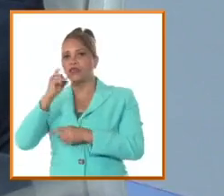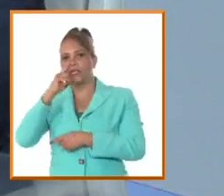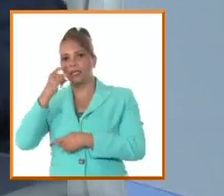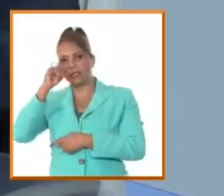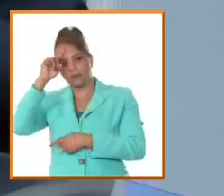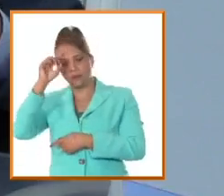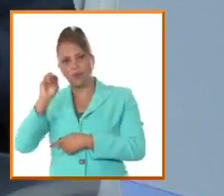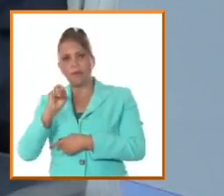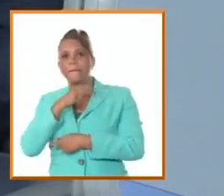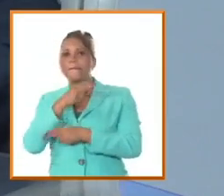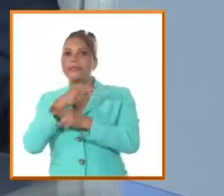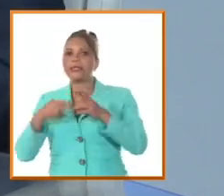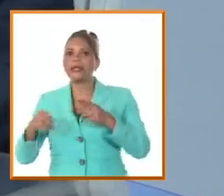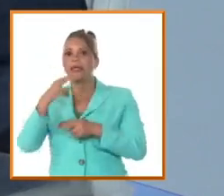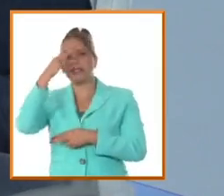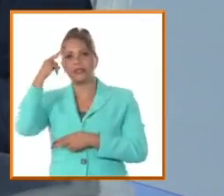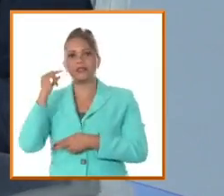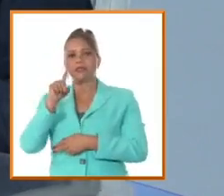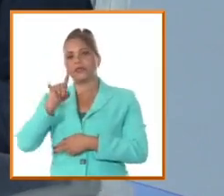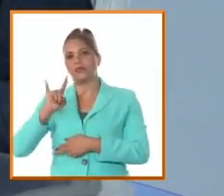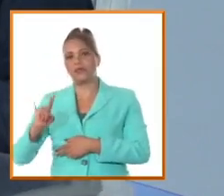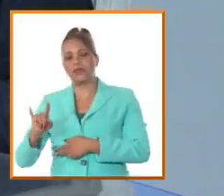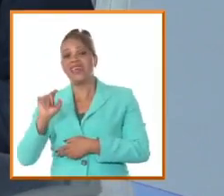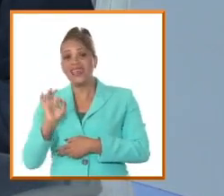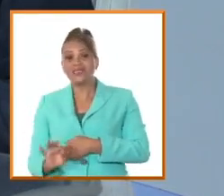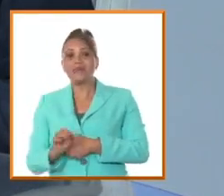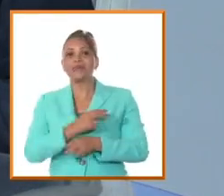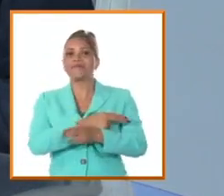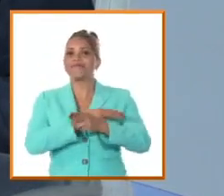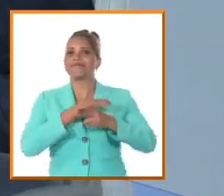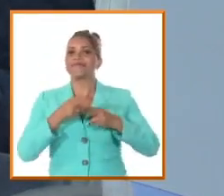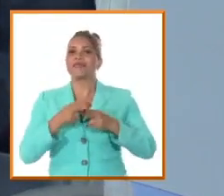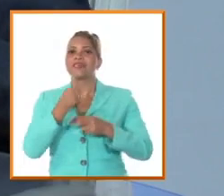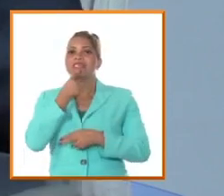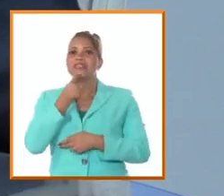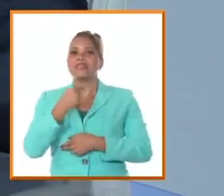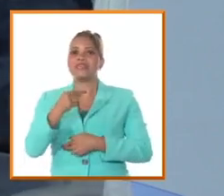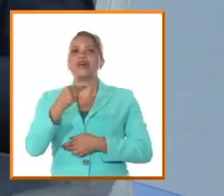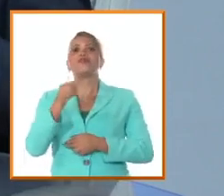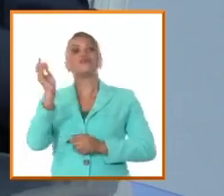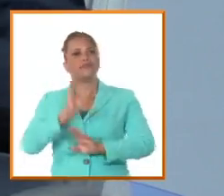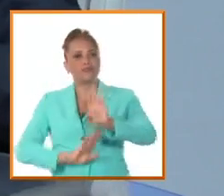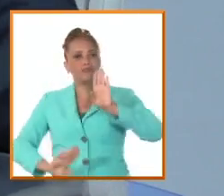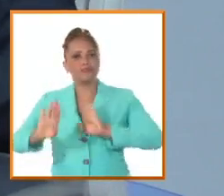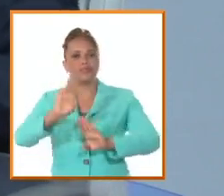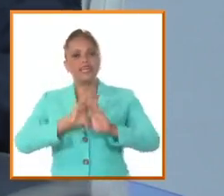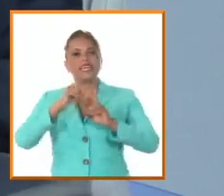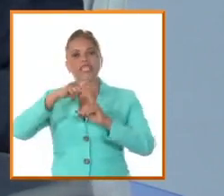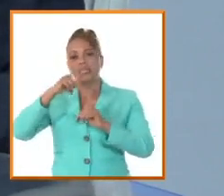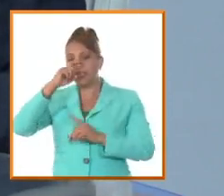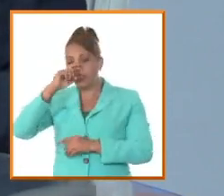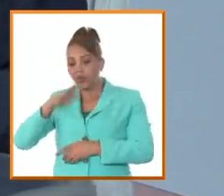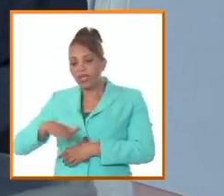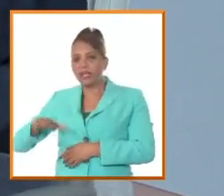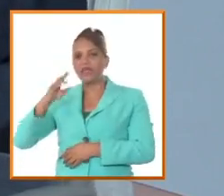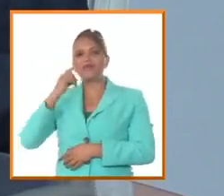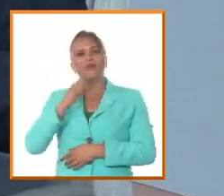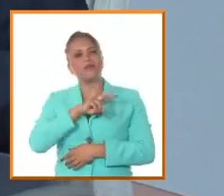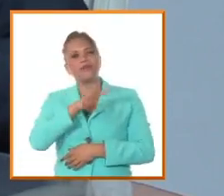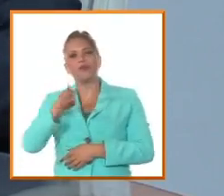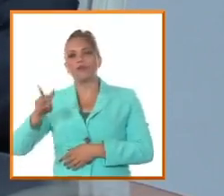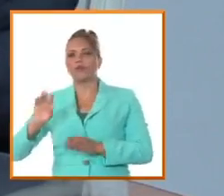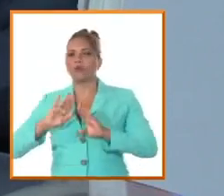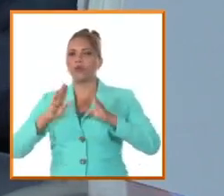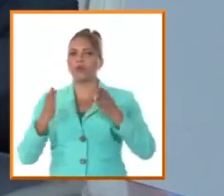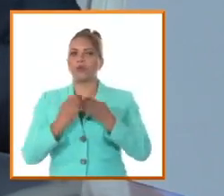mediados del siglo XIX y esa es la herencia que recoge Ignacio Agramonte él es testigo en su niñez de todo eso que está pasando